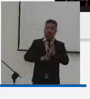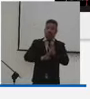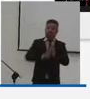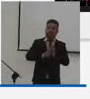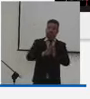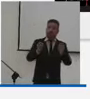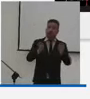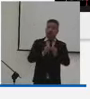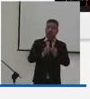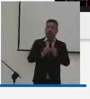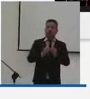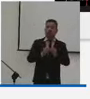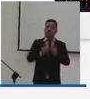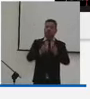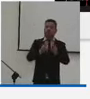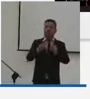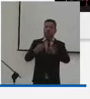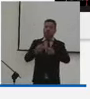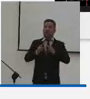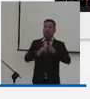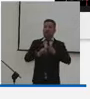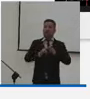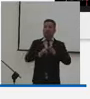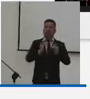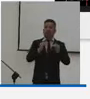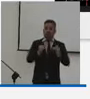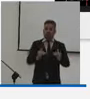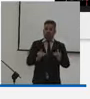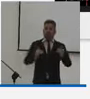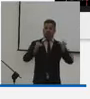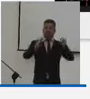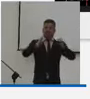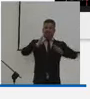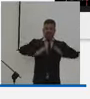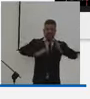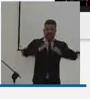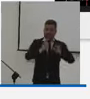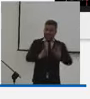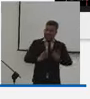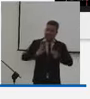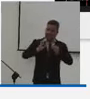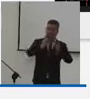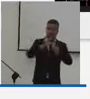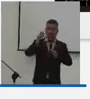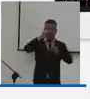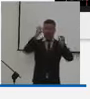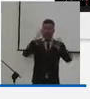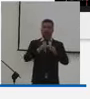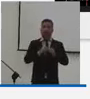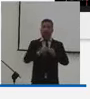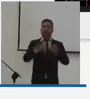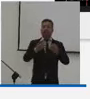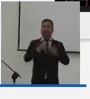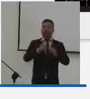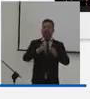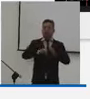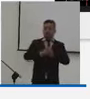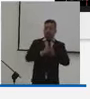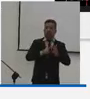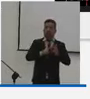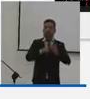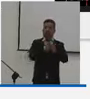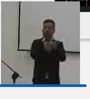rendimiento y todo lo que tiene que ver con el alto rendimiento, sobre la reserva, las ciencias del